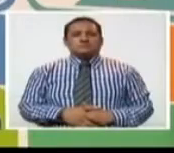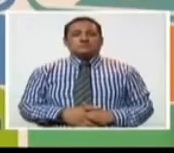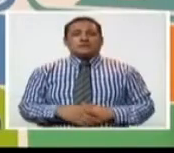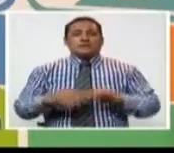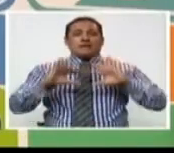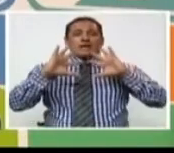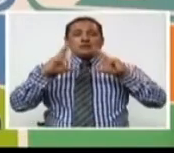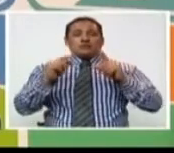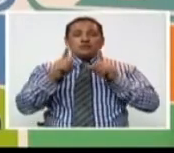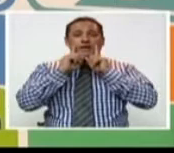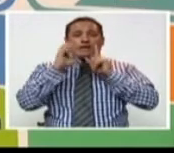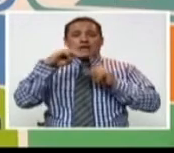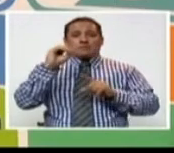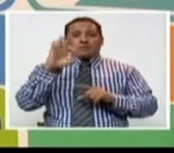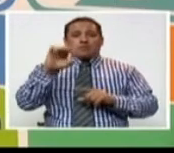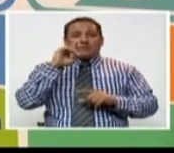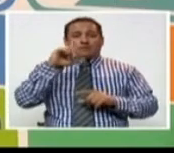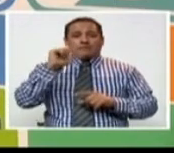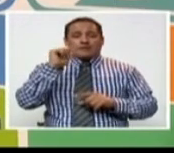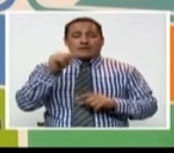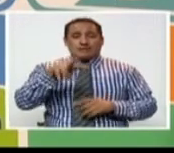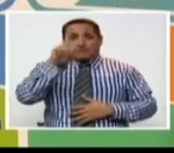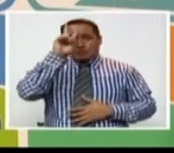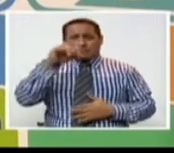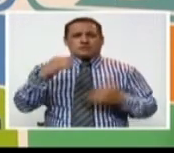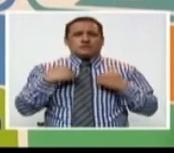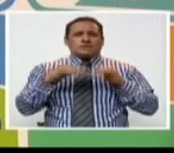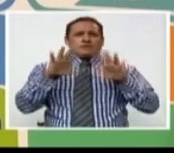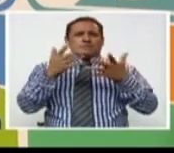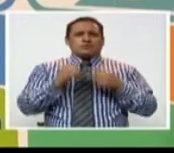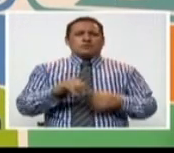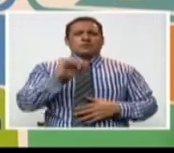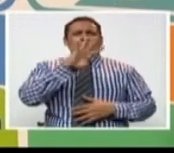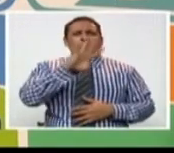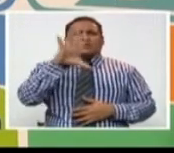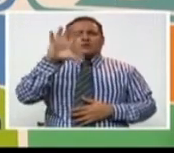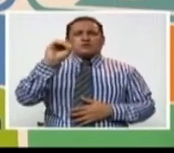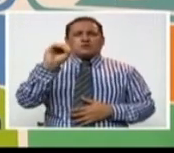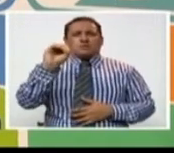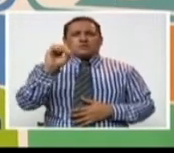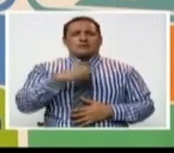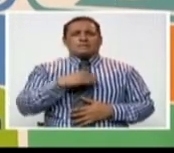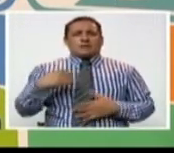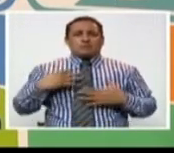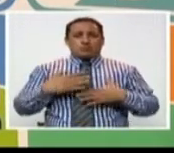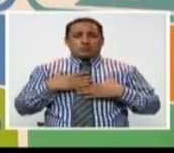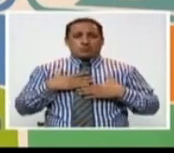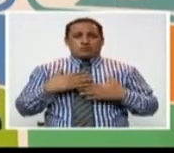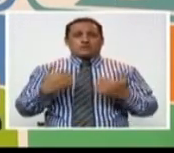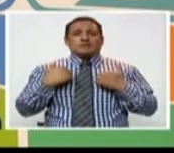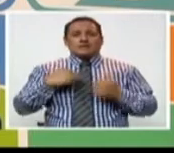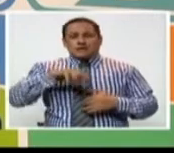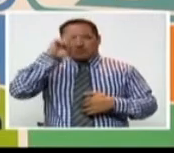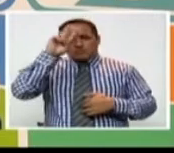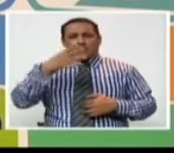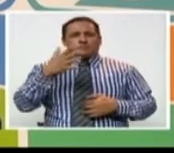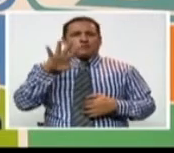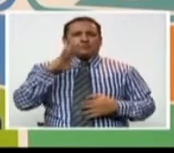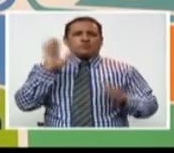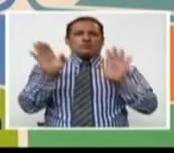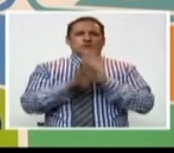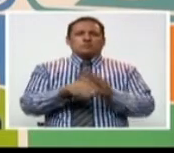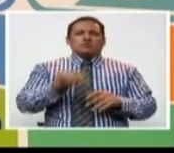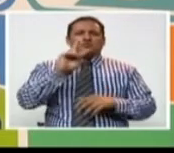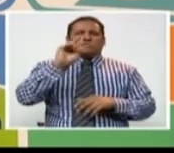La asociación Hemofilia Perú cuenta aproximadamente con 450 miembros, pero se estima que en el Perú existe